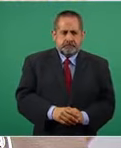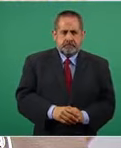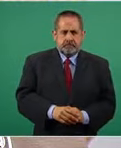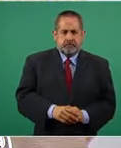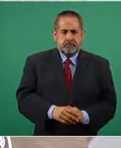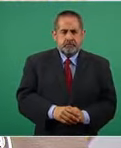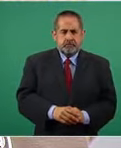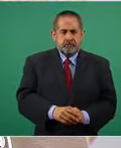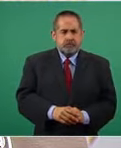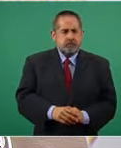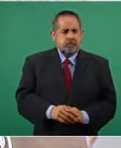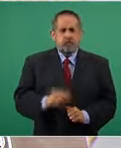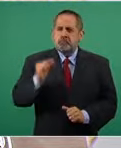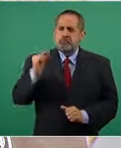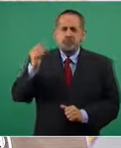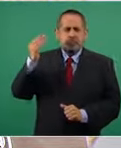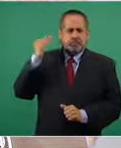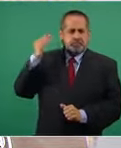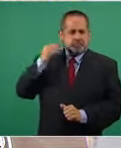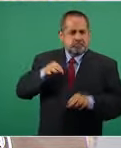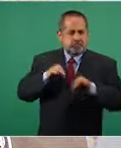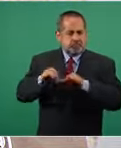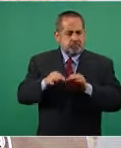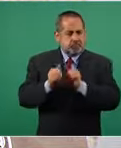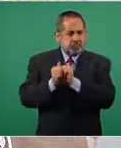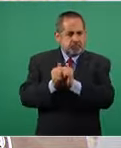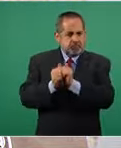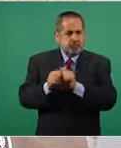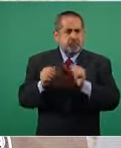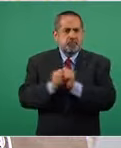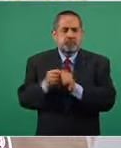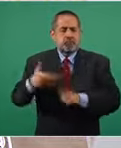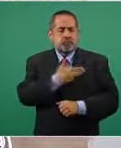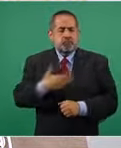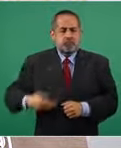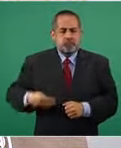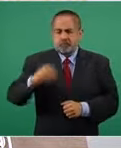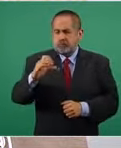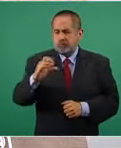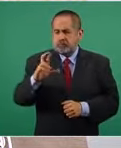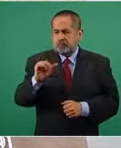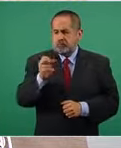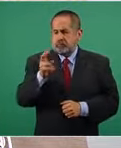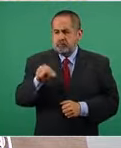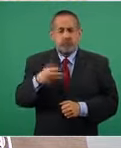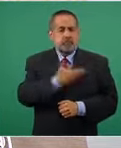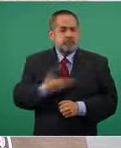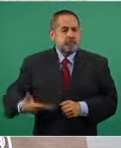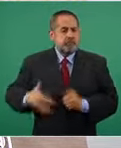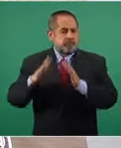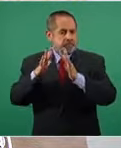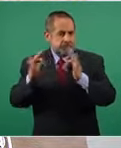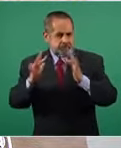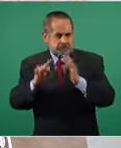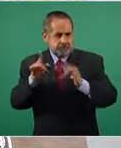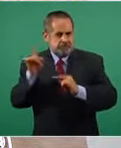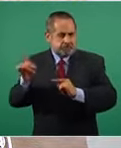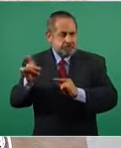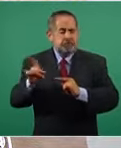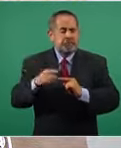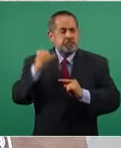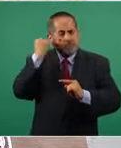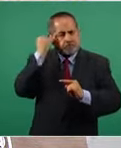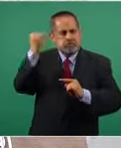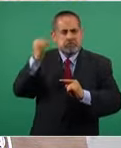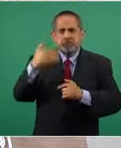desde hace un tiempo venimos trabajando con el presidente Emmanuel Macron presidente de Francia en la idea de